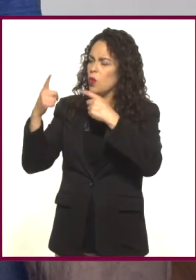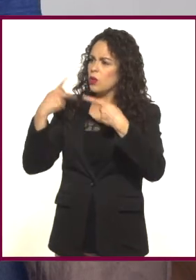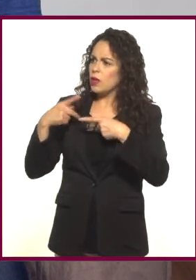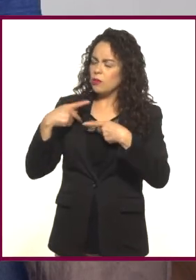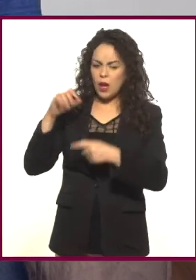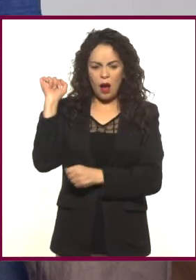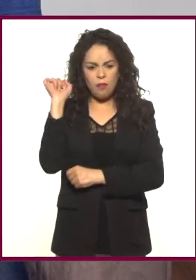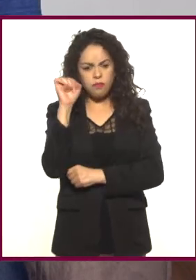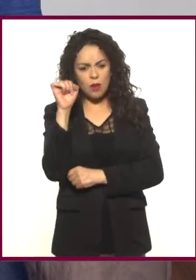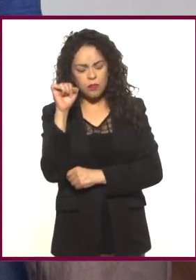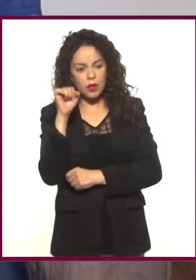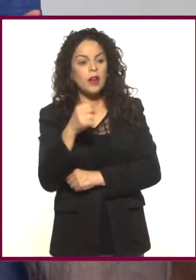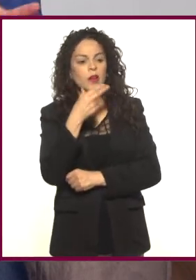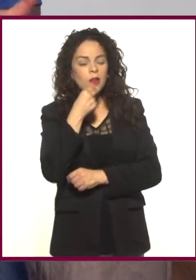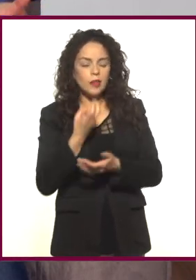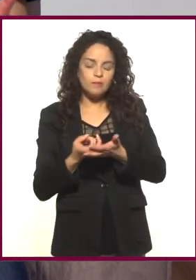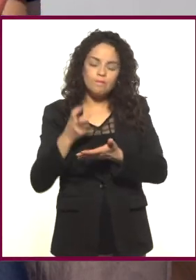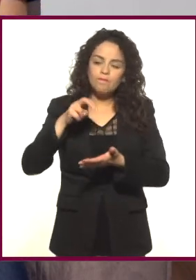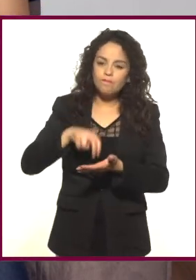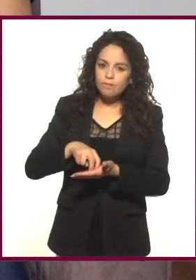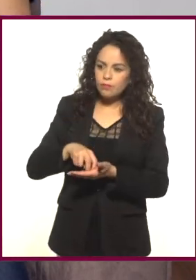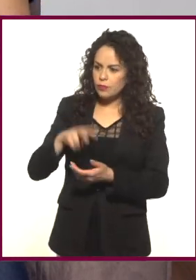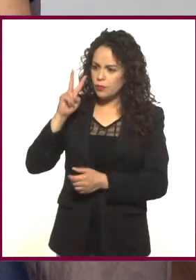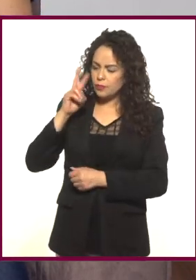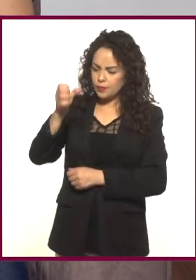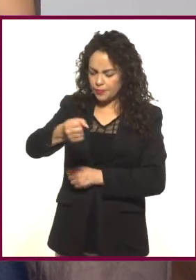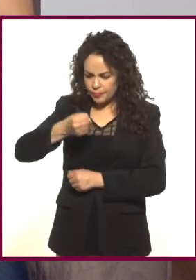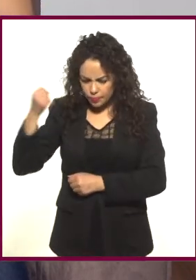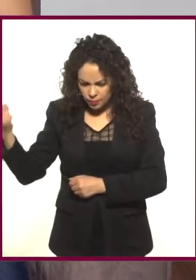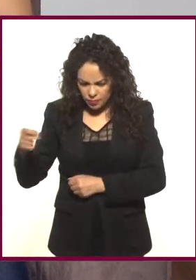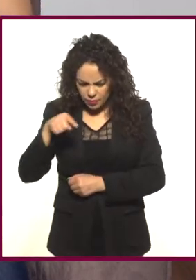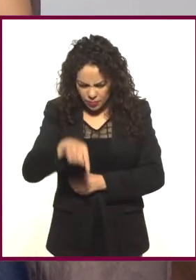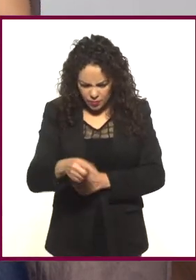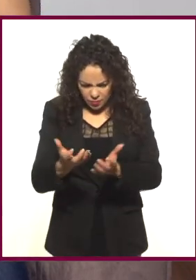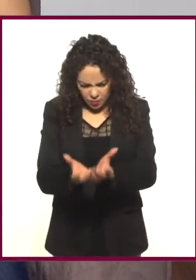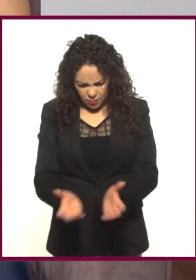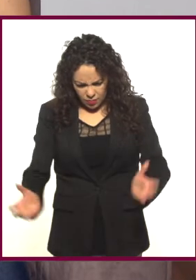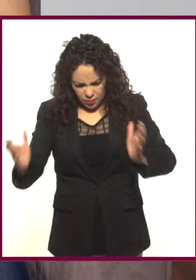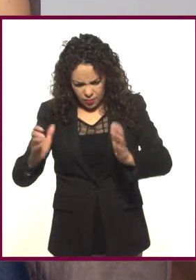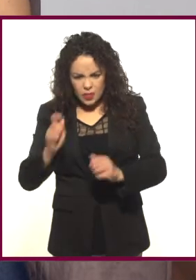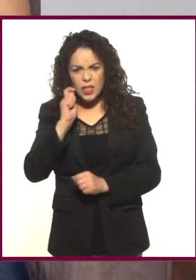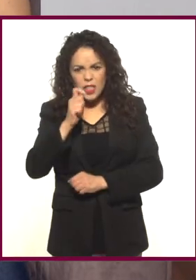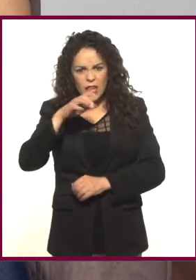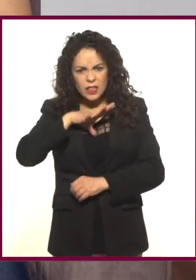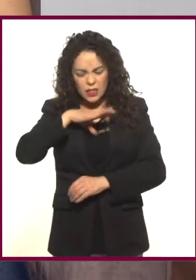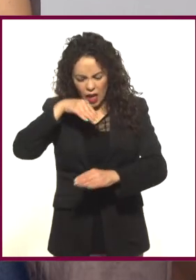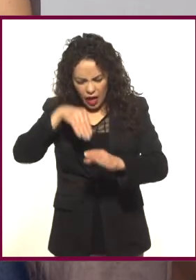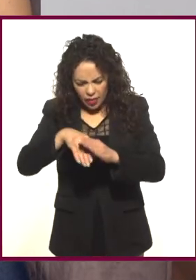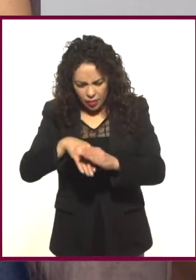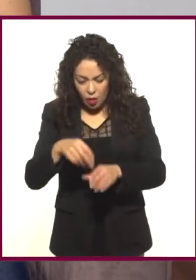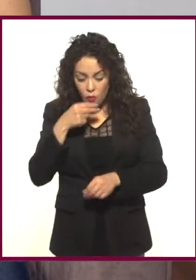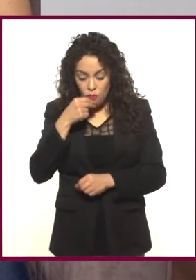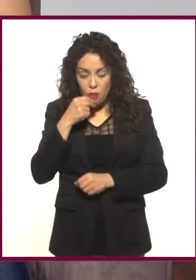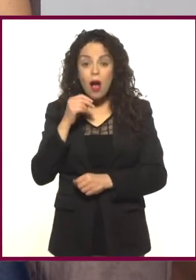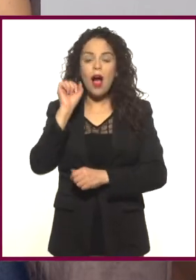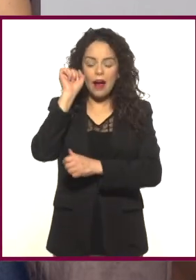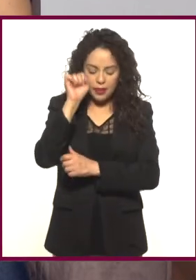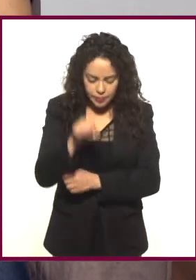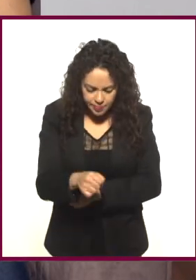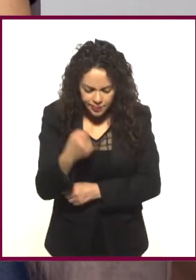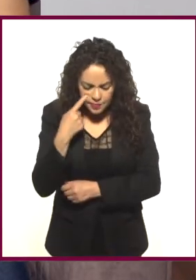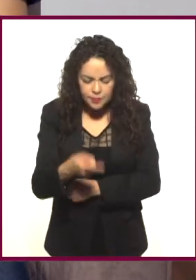atiende a la puerta. Descubre una canasta en el piso. Algo hay adentro. El hombre se agacha a revisar la canasta.